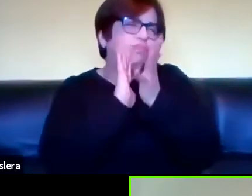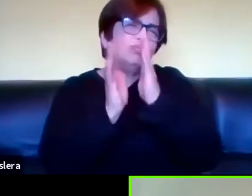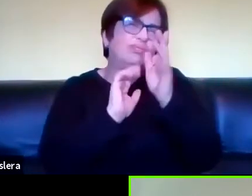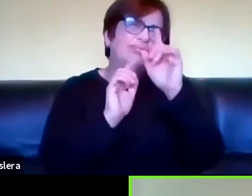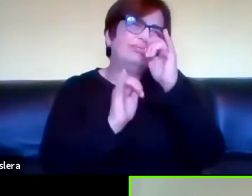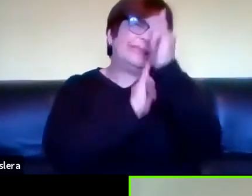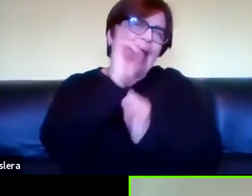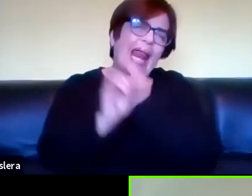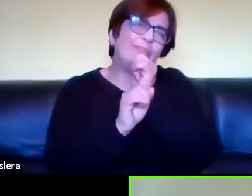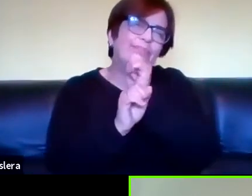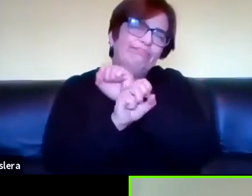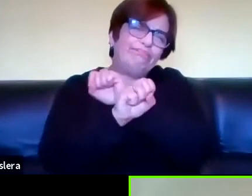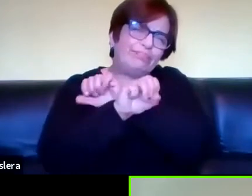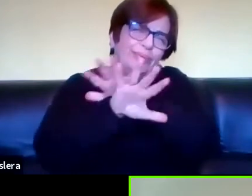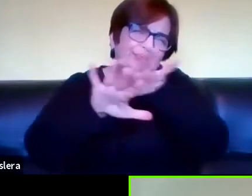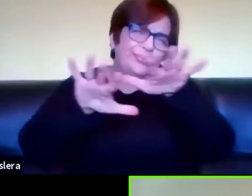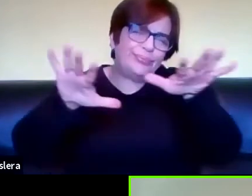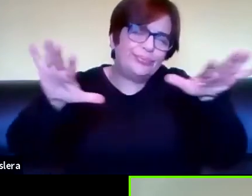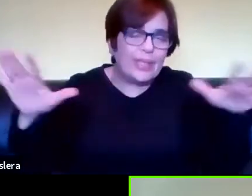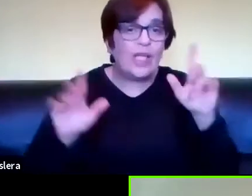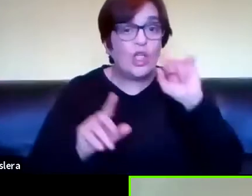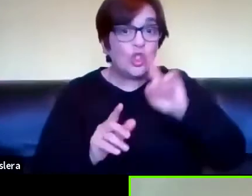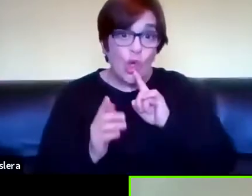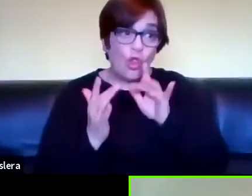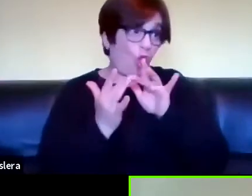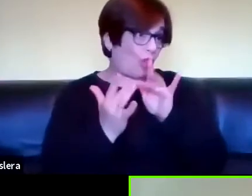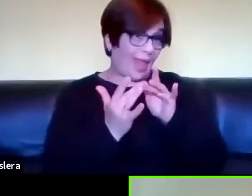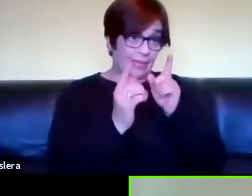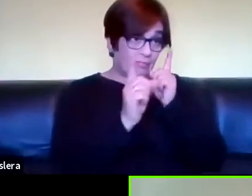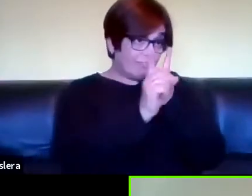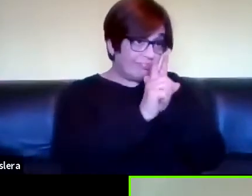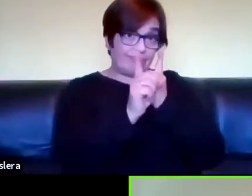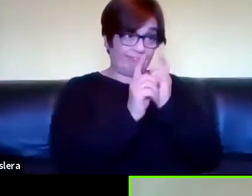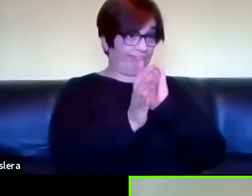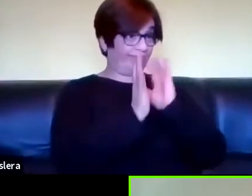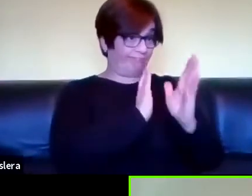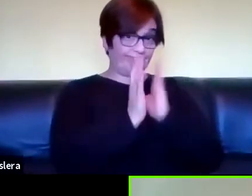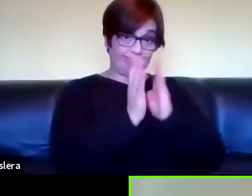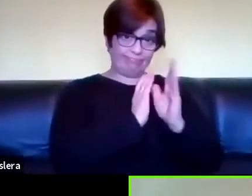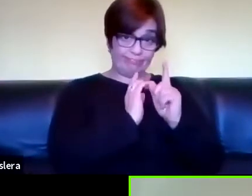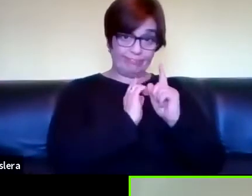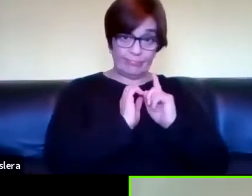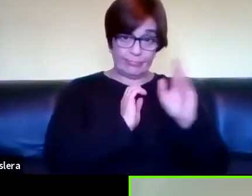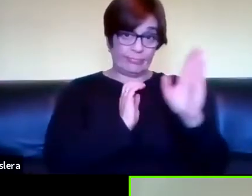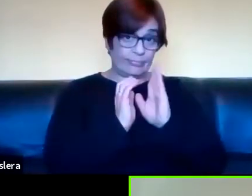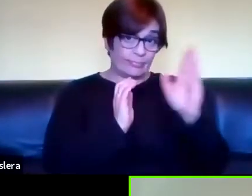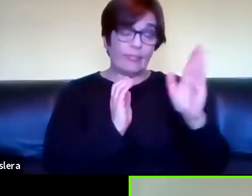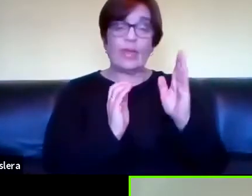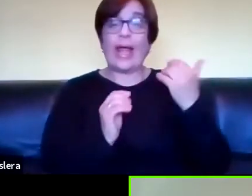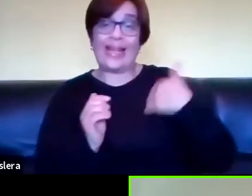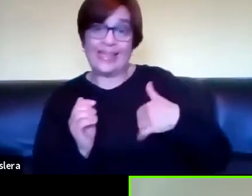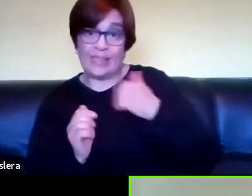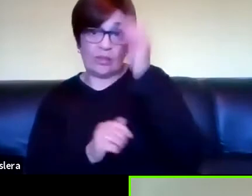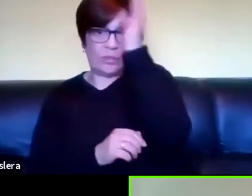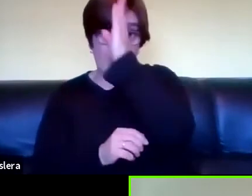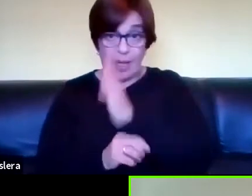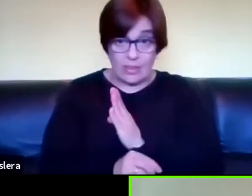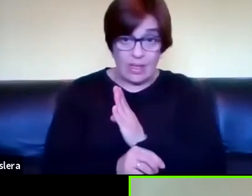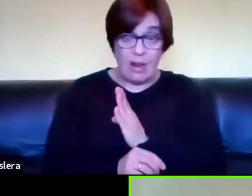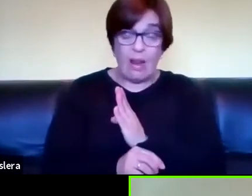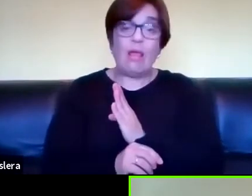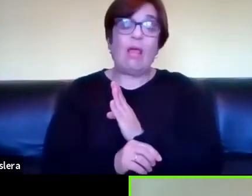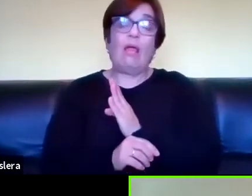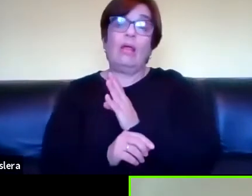hoy los sordos aparte el contacto oral que tienen en lengua de señas con los sordos argentinos o brasileros Libras y